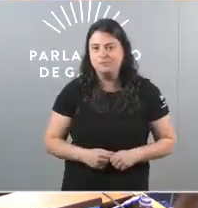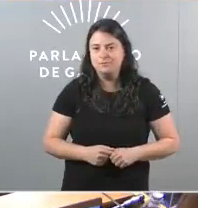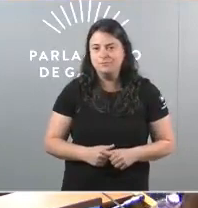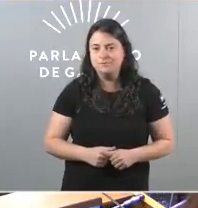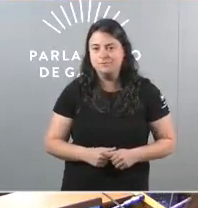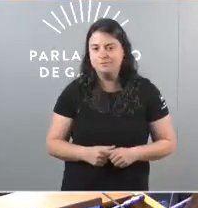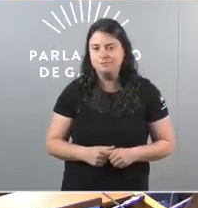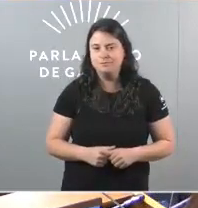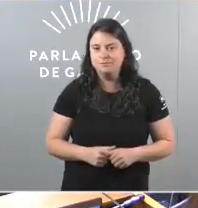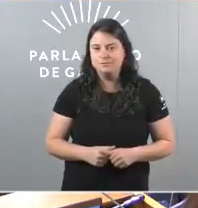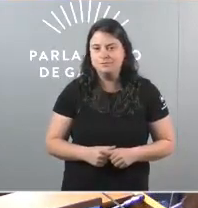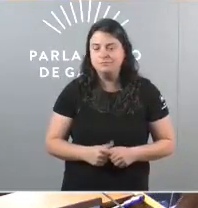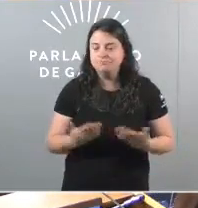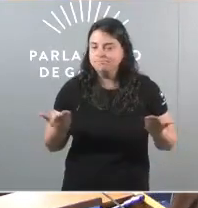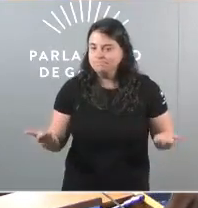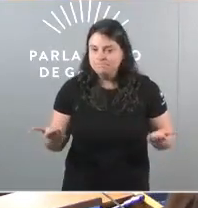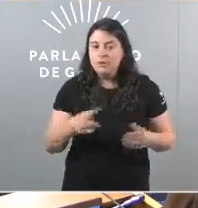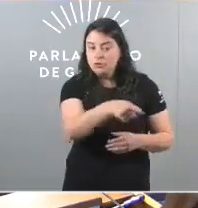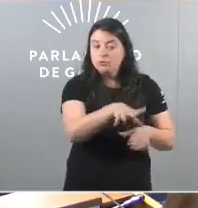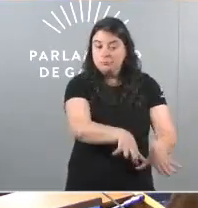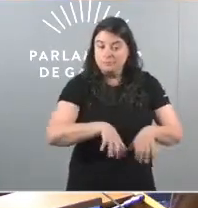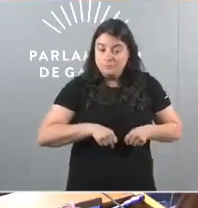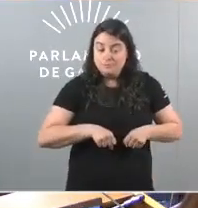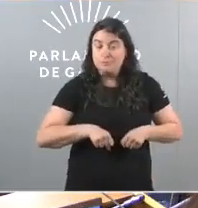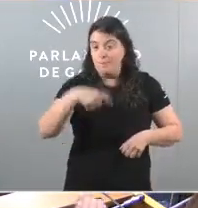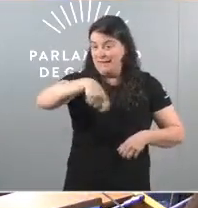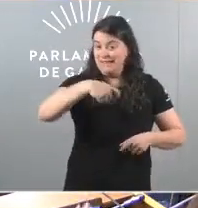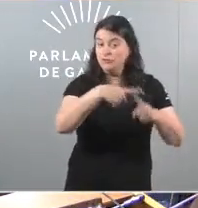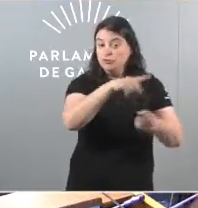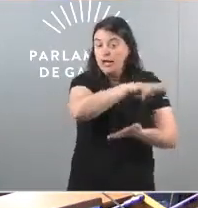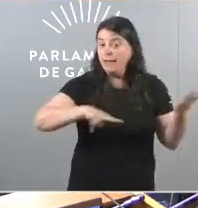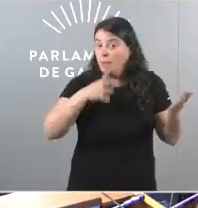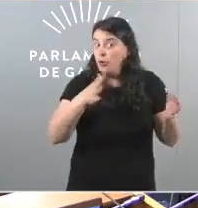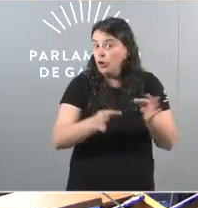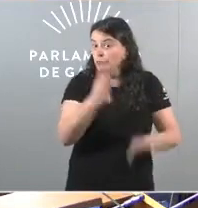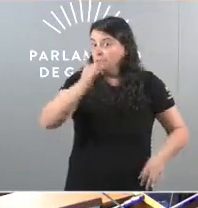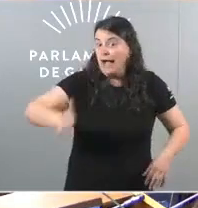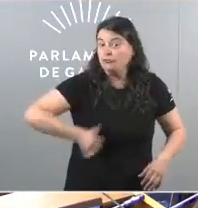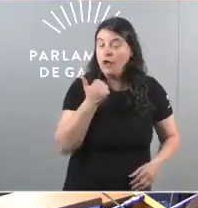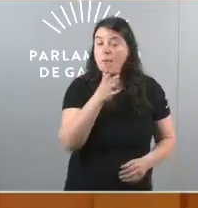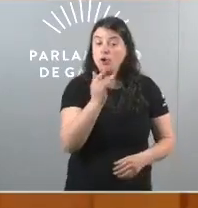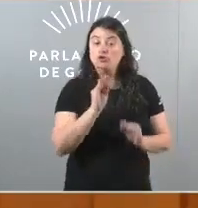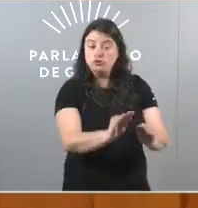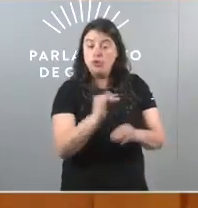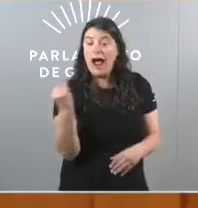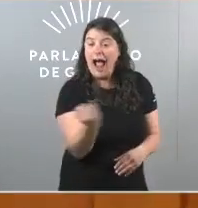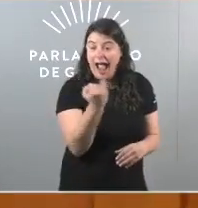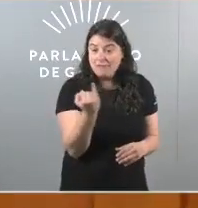simplemente vai chegar a presidencia da xunta de rebote, porque o seu chefe de filas